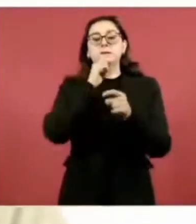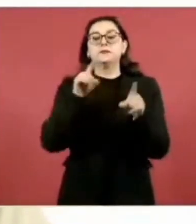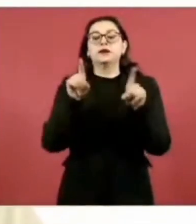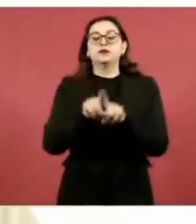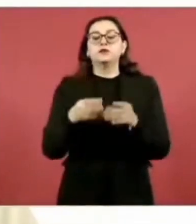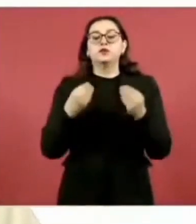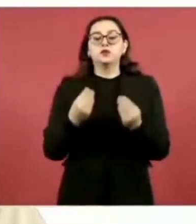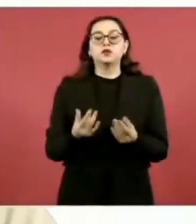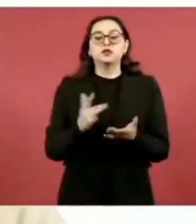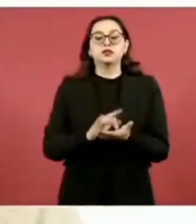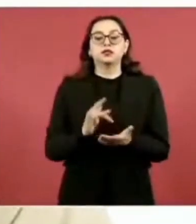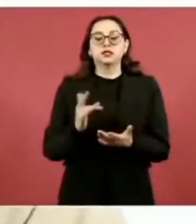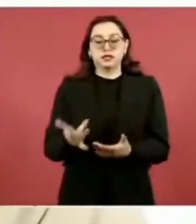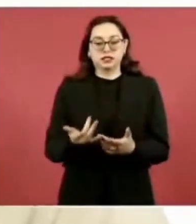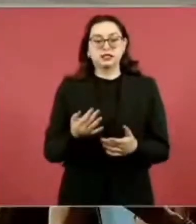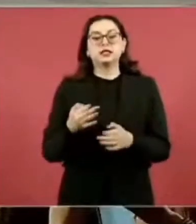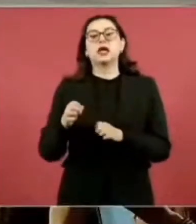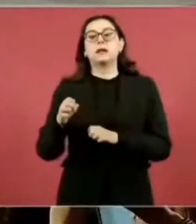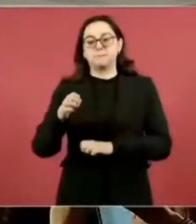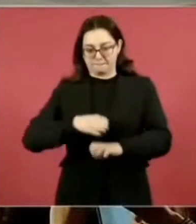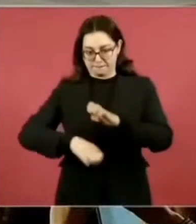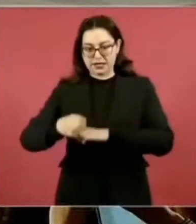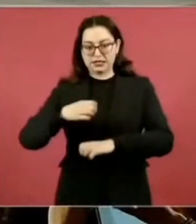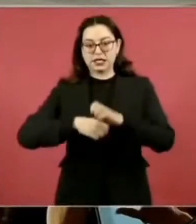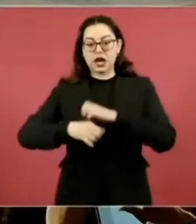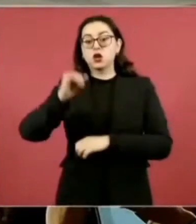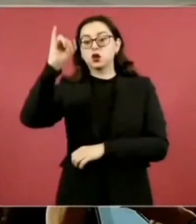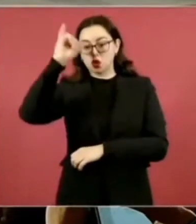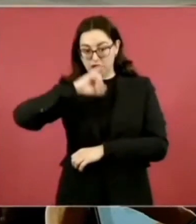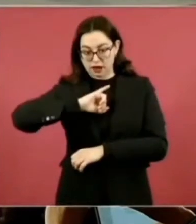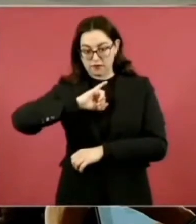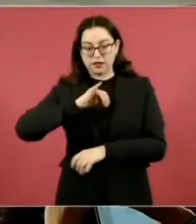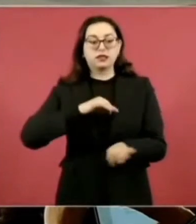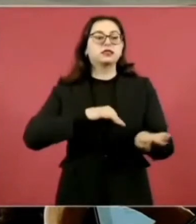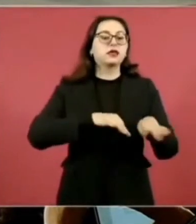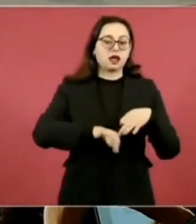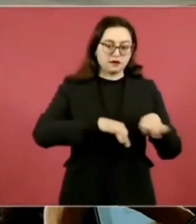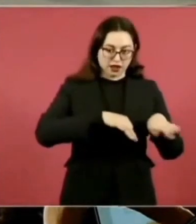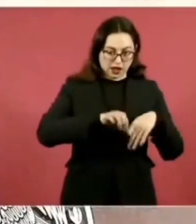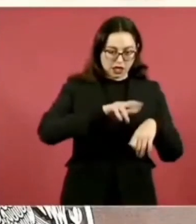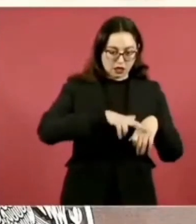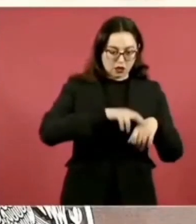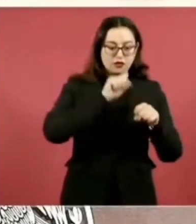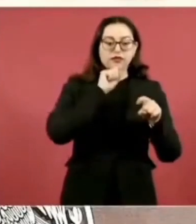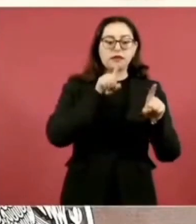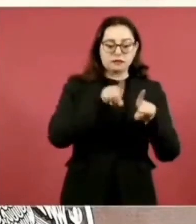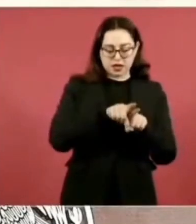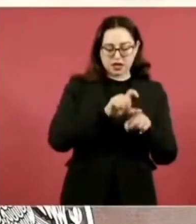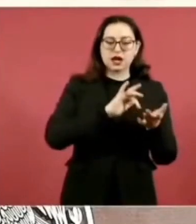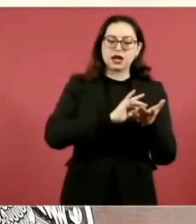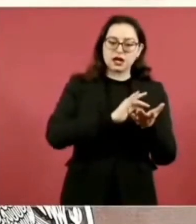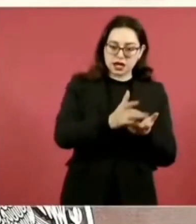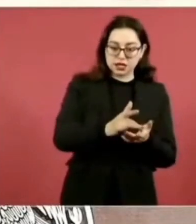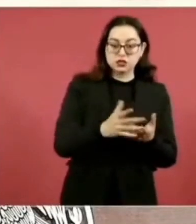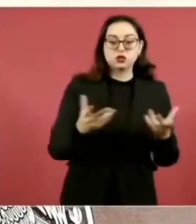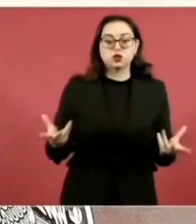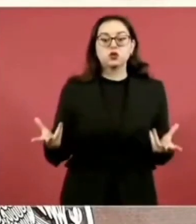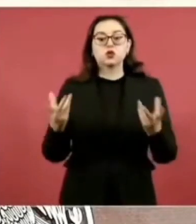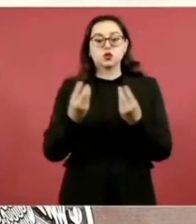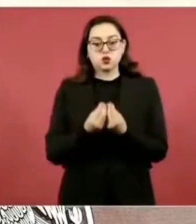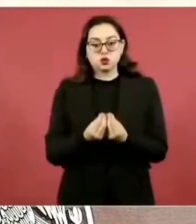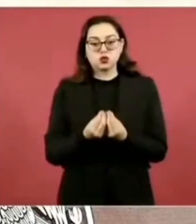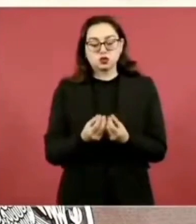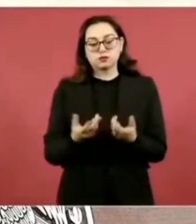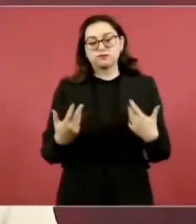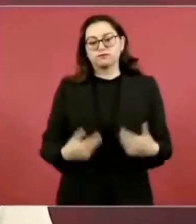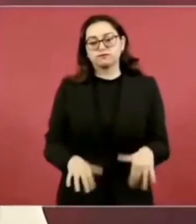al sector empleador y al sector de las y los trabajadores que forman parte de la CONASAMI, porque como